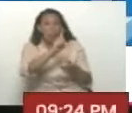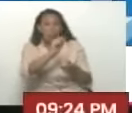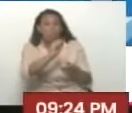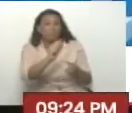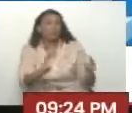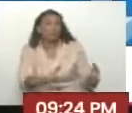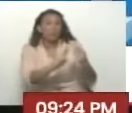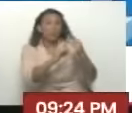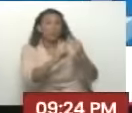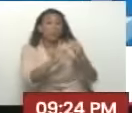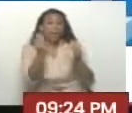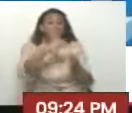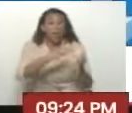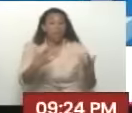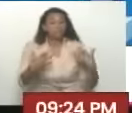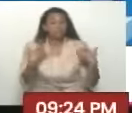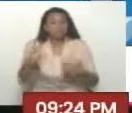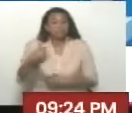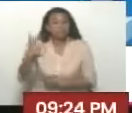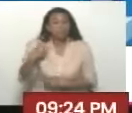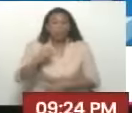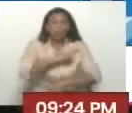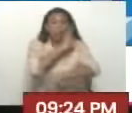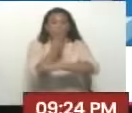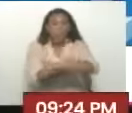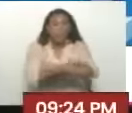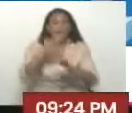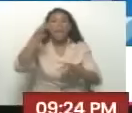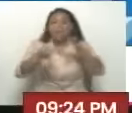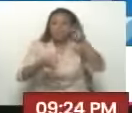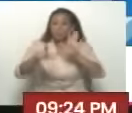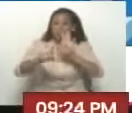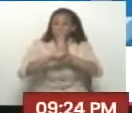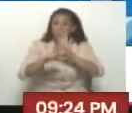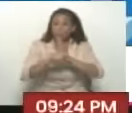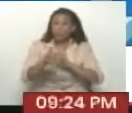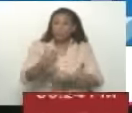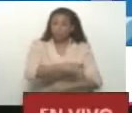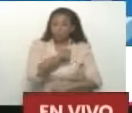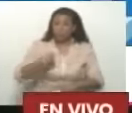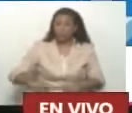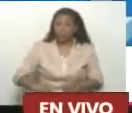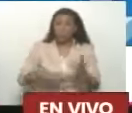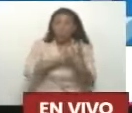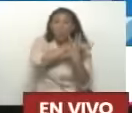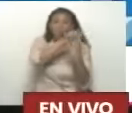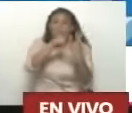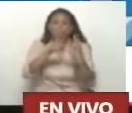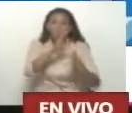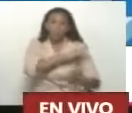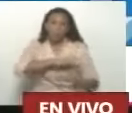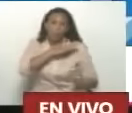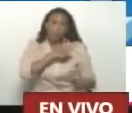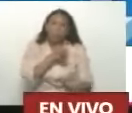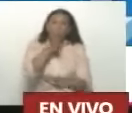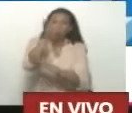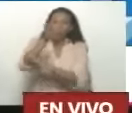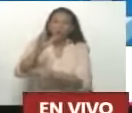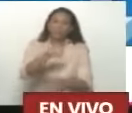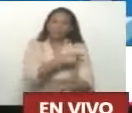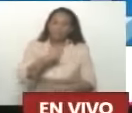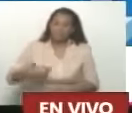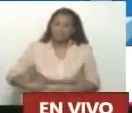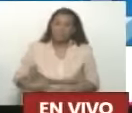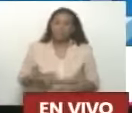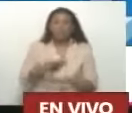encuentros de más alto nivel con el poder legislativo chino. Cuatro delegaciones con el gigante chino.